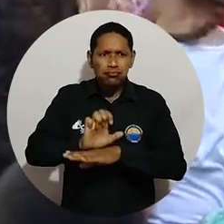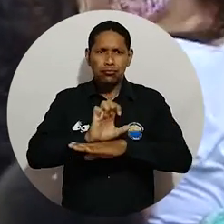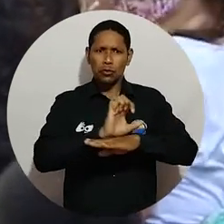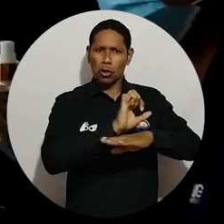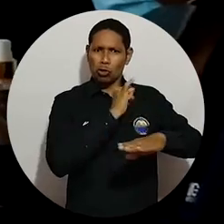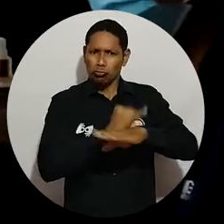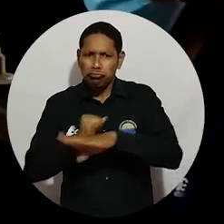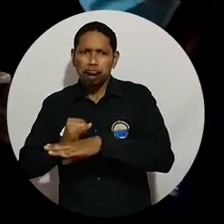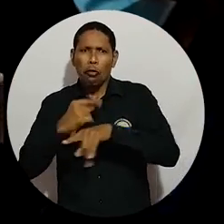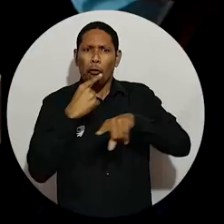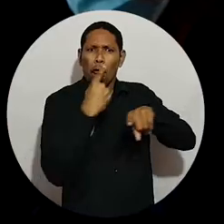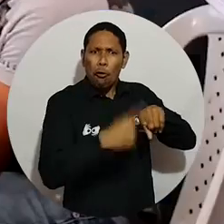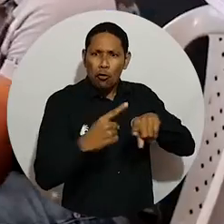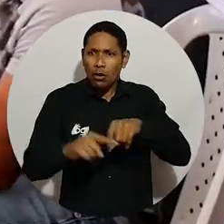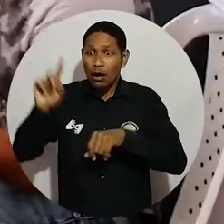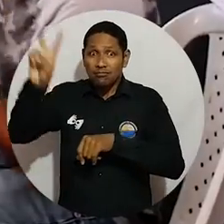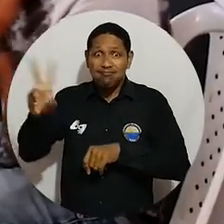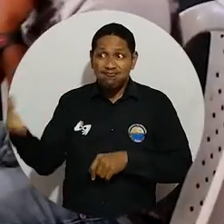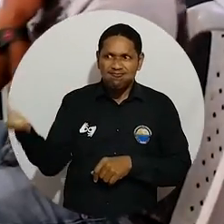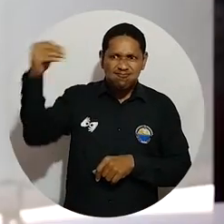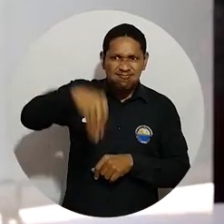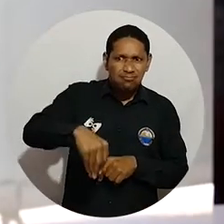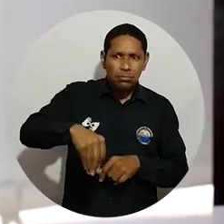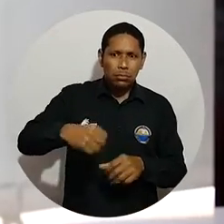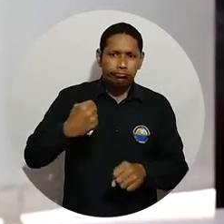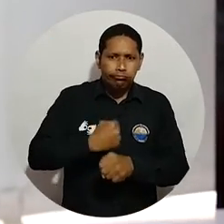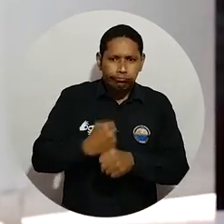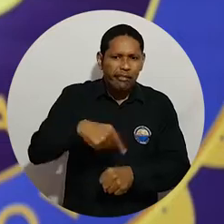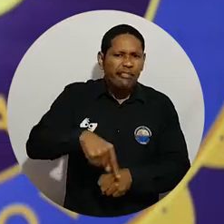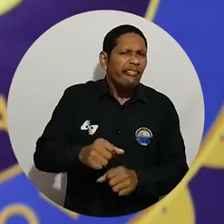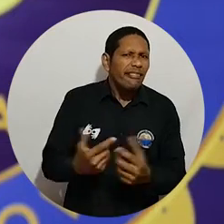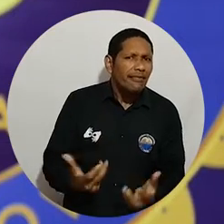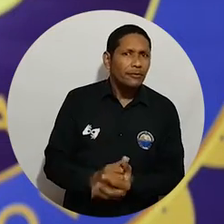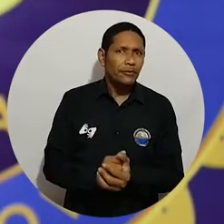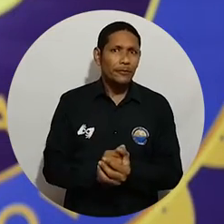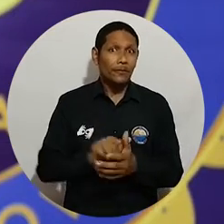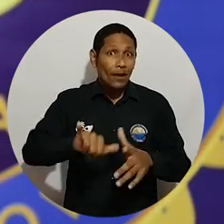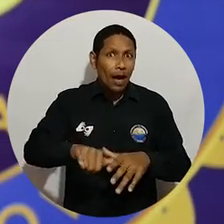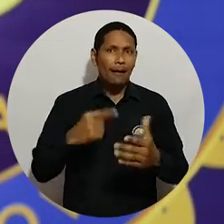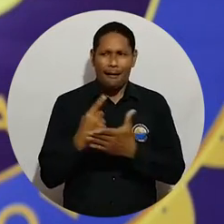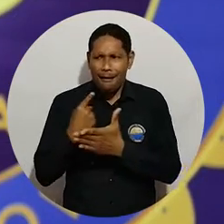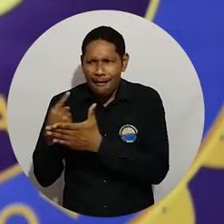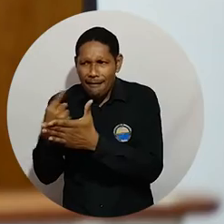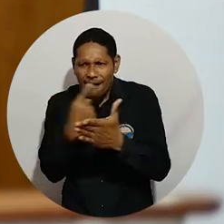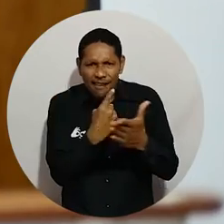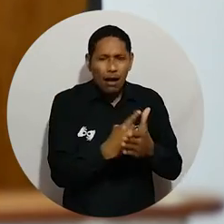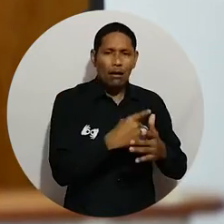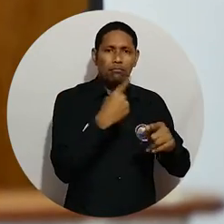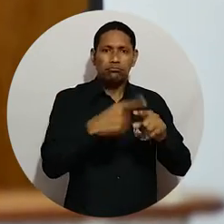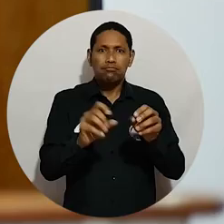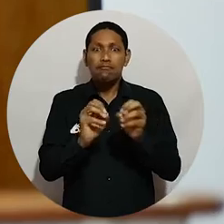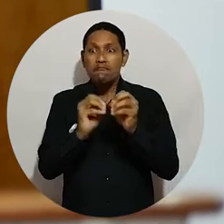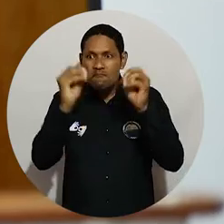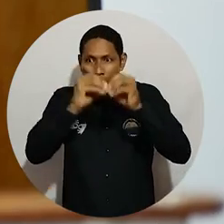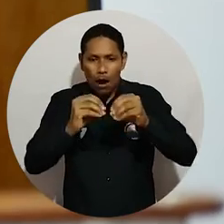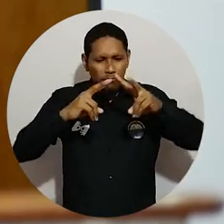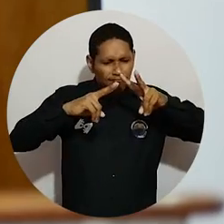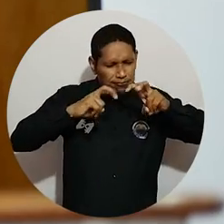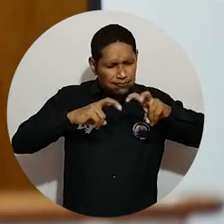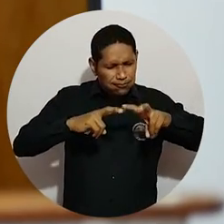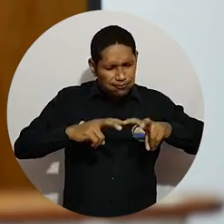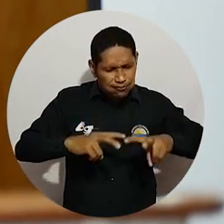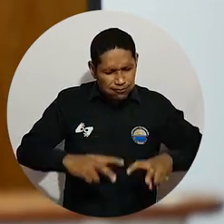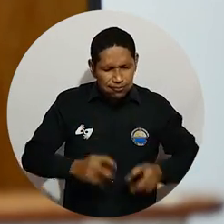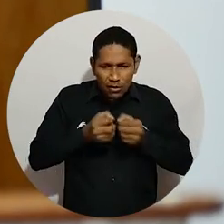institución, es el sistema para el migrante, su incorporación al mercado laboral. En este conversatorio se